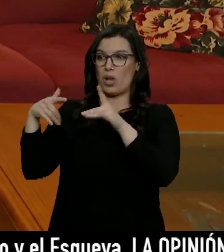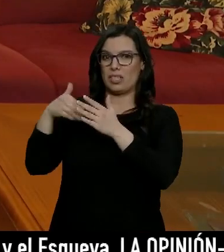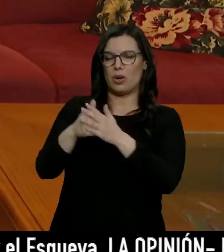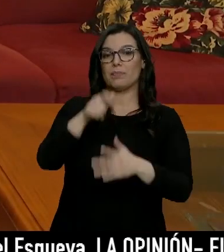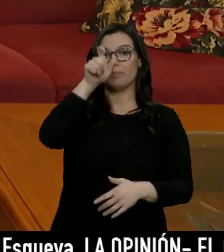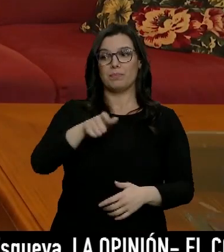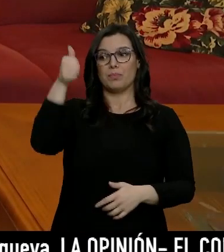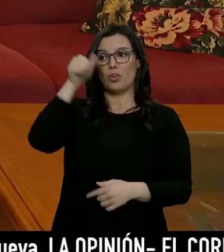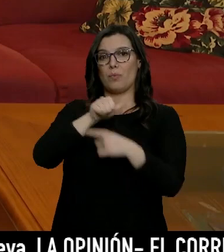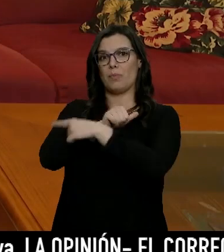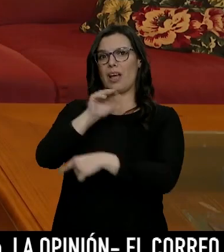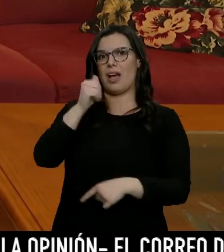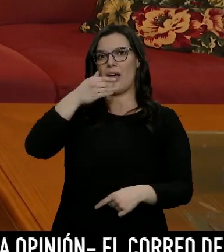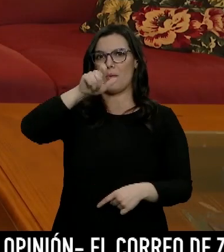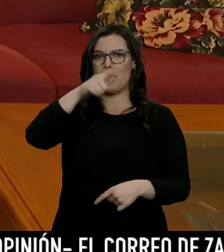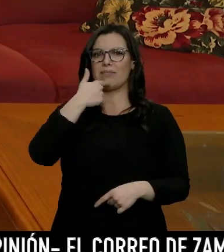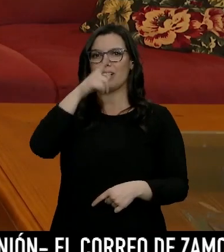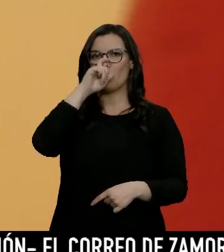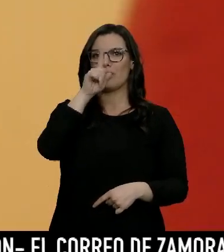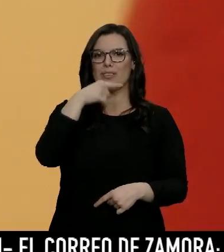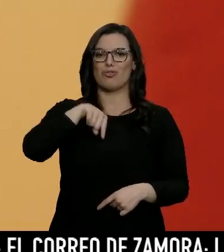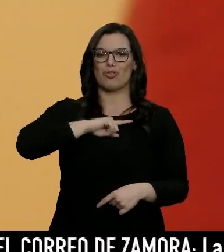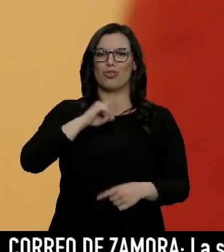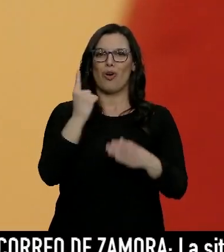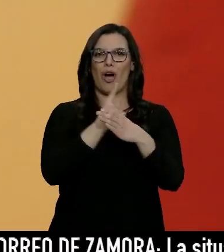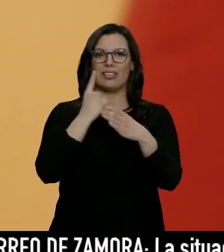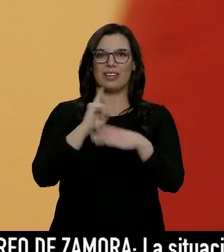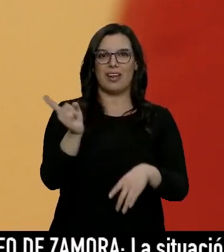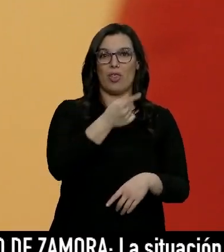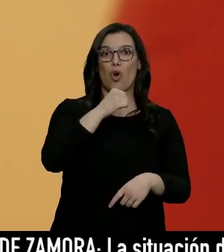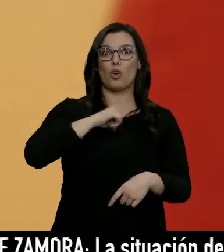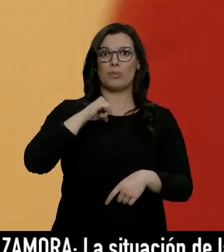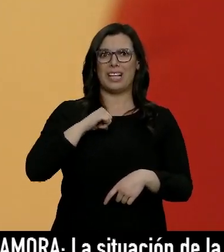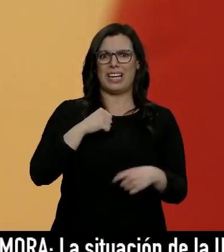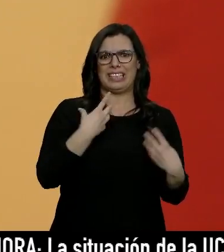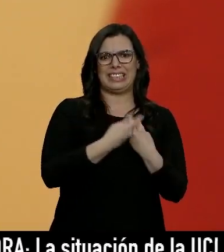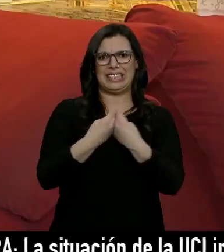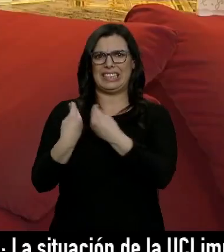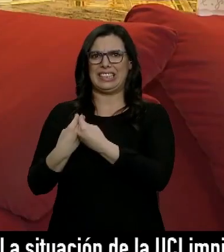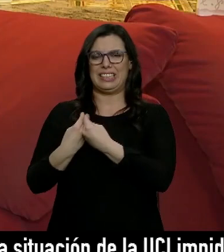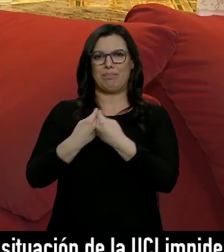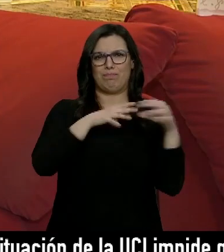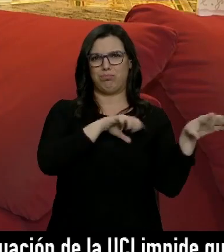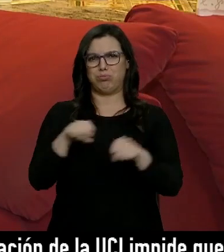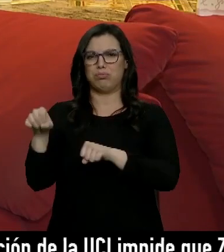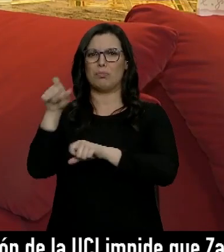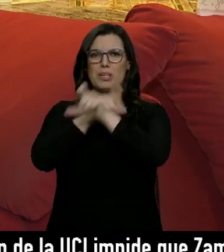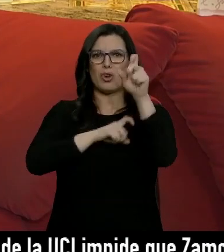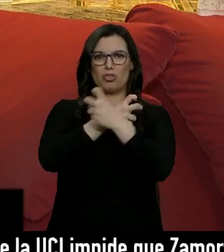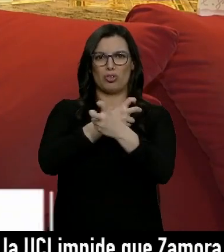leonés y recuerda cómo ellos también tuvieron que ser aislados y los hospitales se llenaron de intoxicados. Estaban,